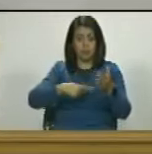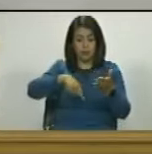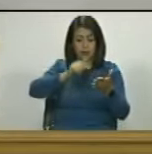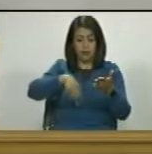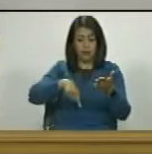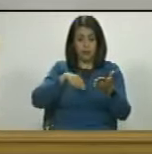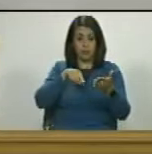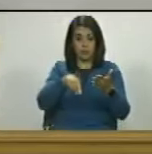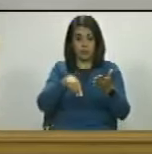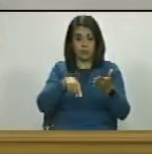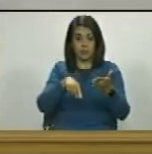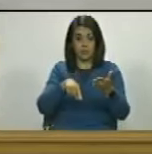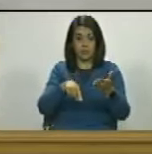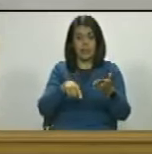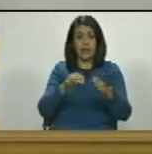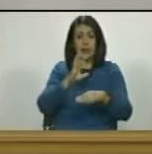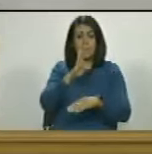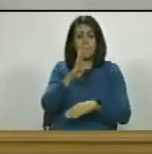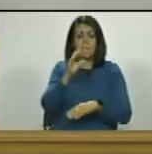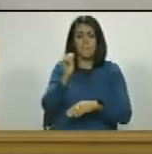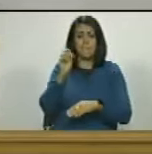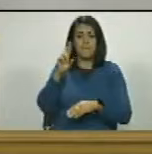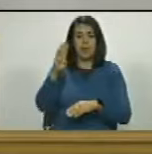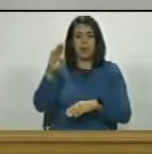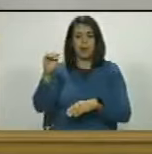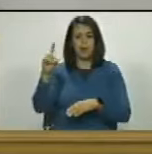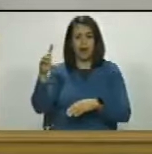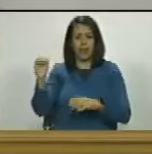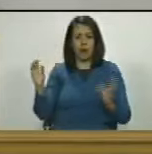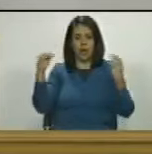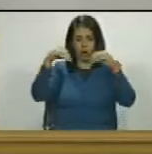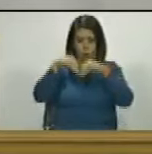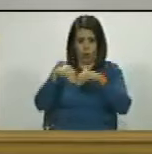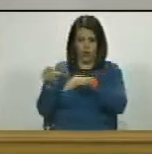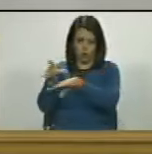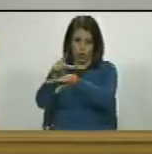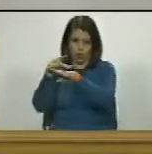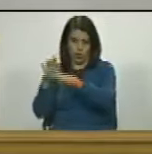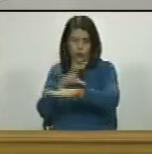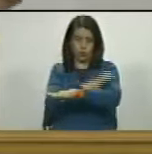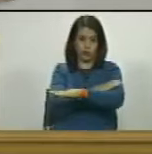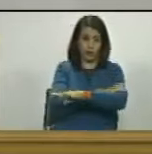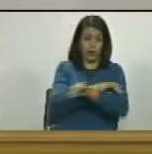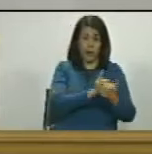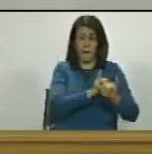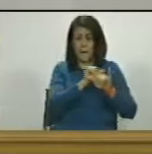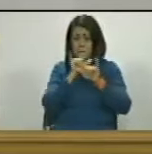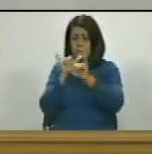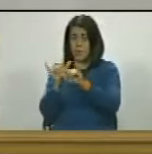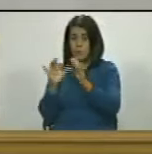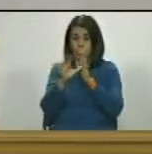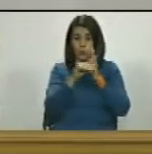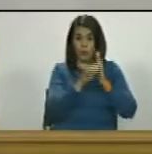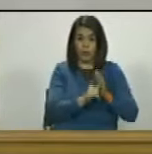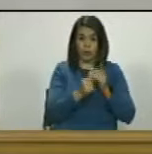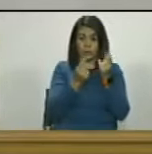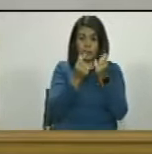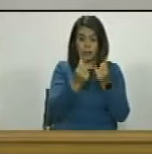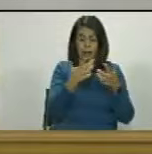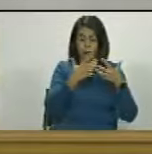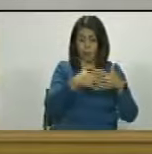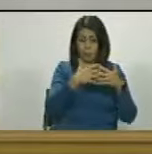firmaron embarbado esos bárbaros de esos partidos que son los mismos que se están robando la plata de Sito